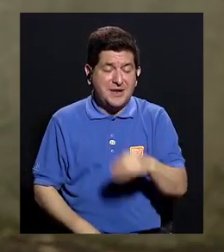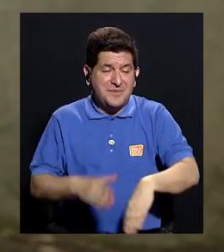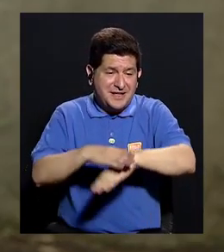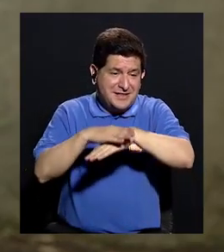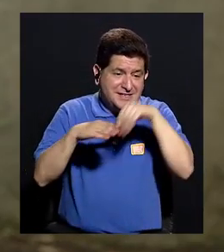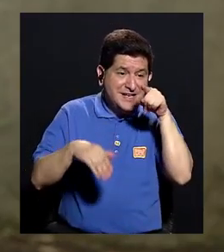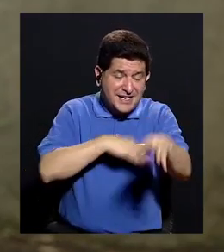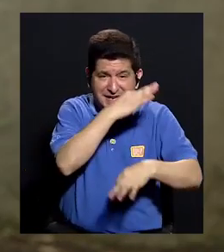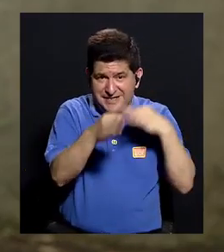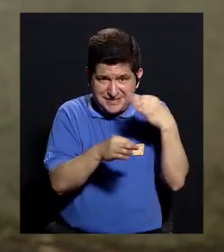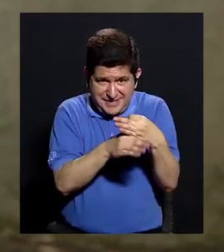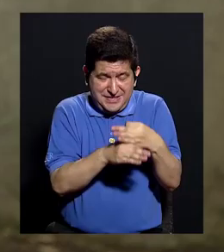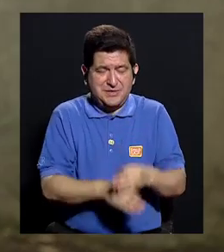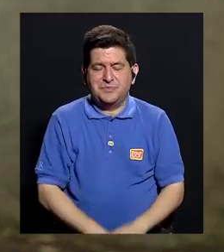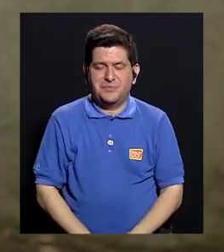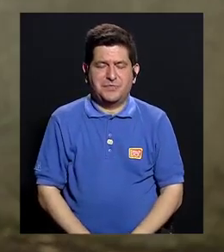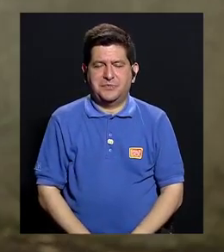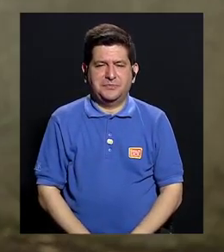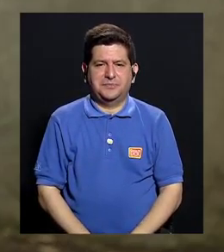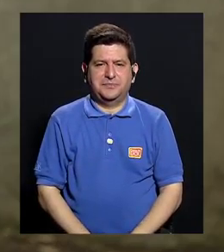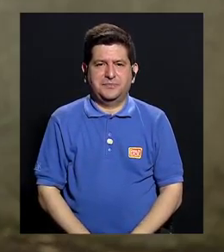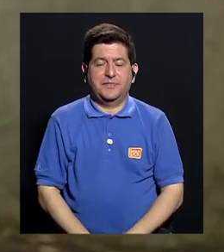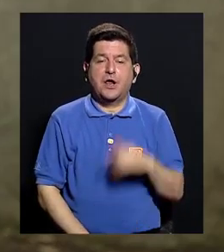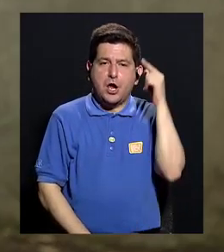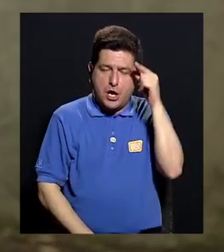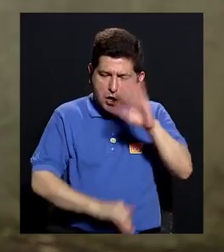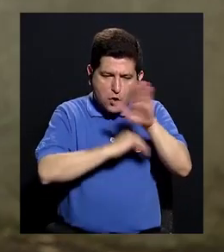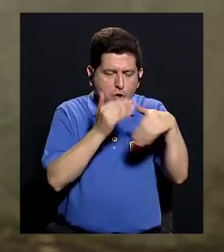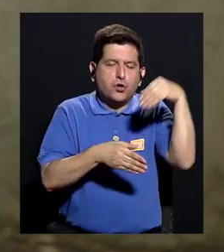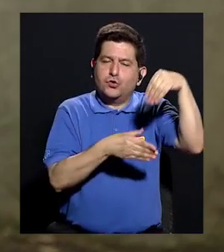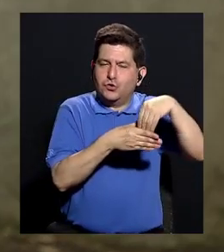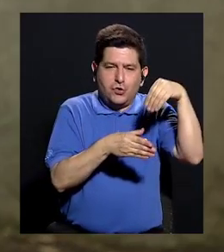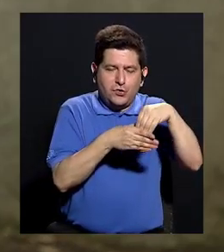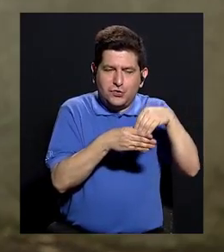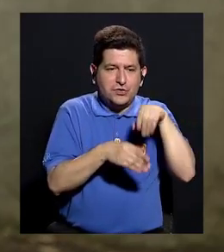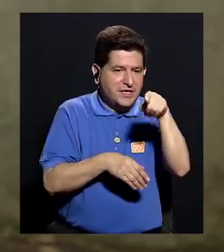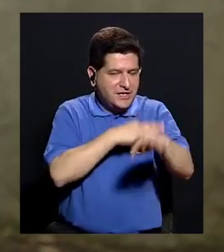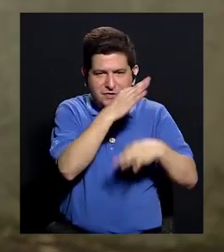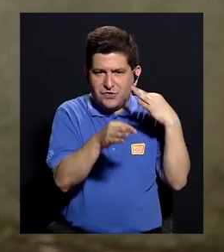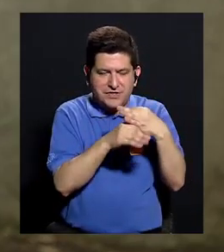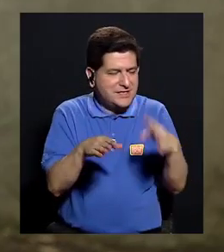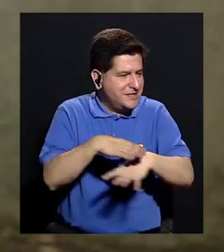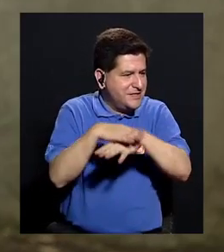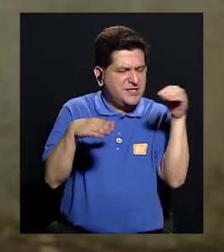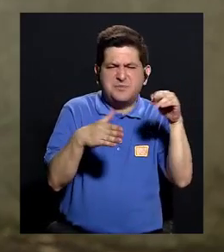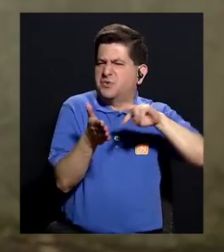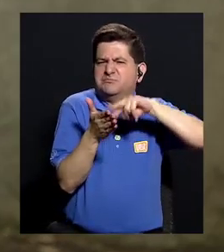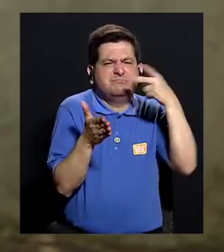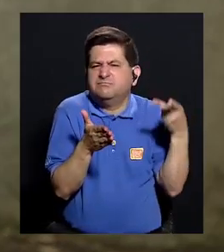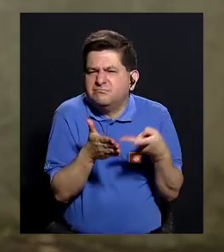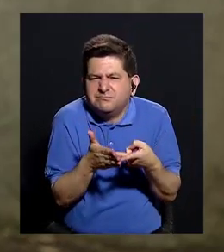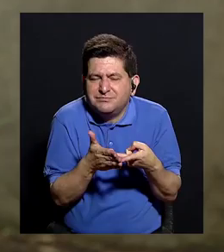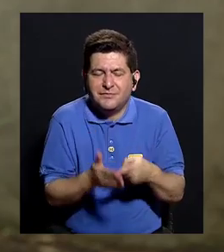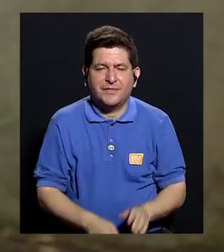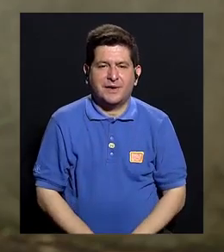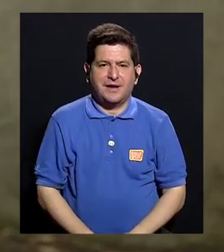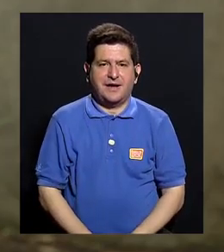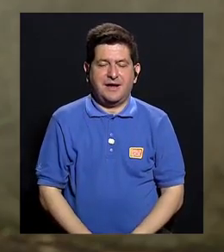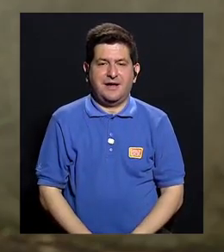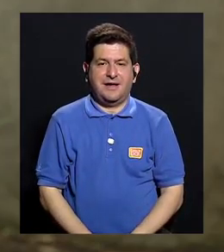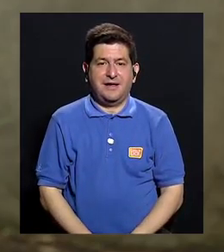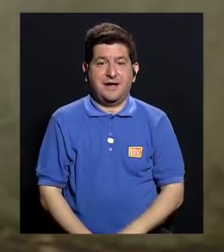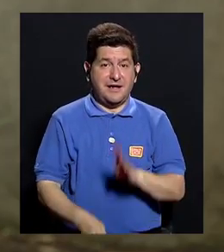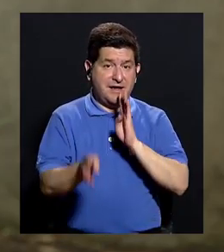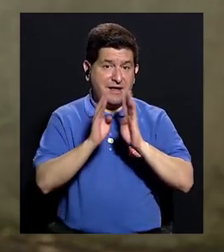exclusión de ese tipo de alimentos como a grandes rasgos, ¿verdad? Y evidentemente todo lo que ellos contengan. Entonces, ¿en qué hablamos en eso? Bueno, alimentos de